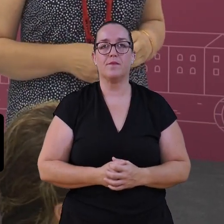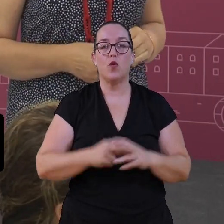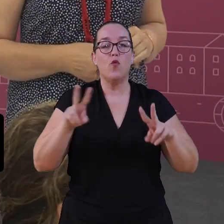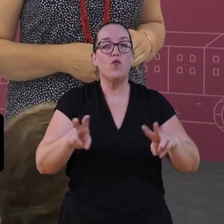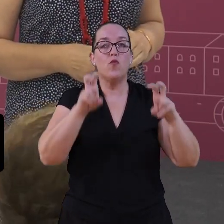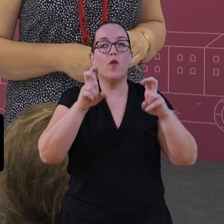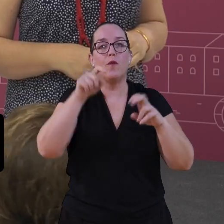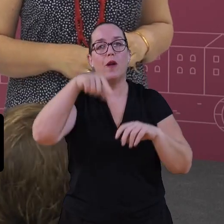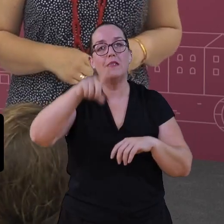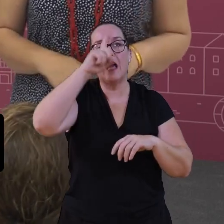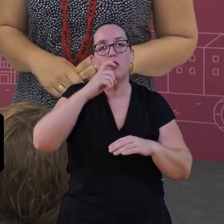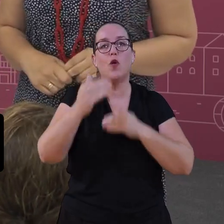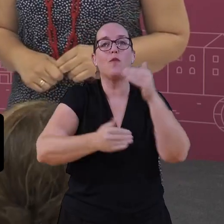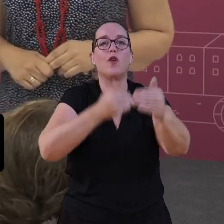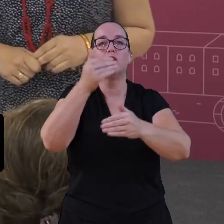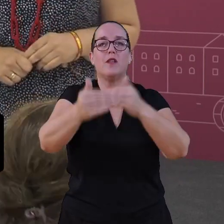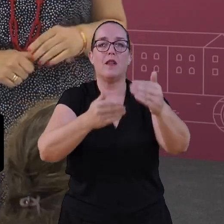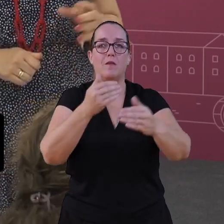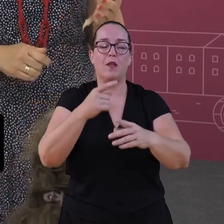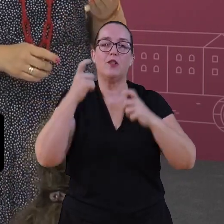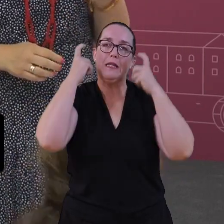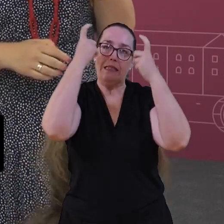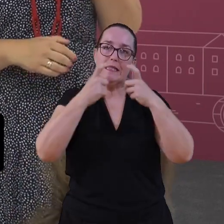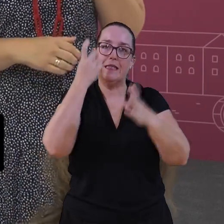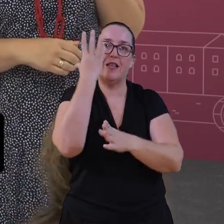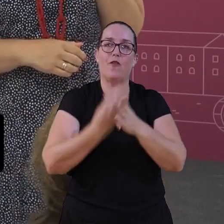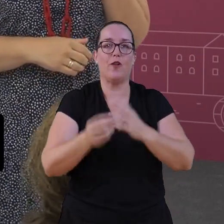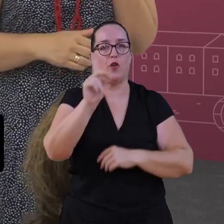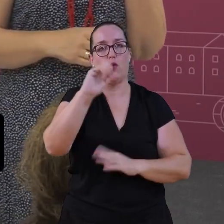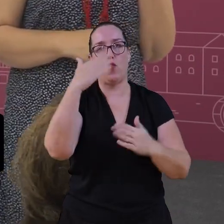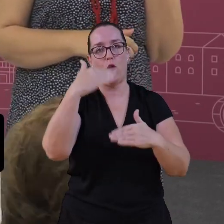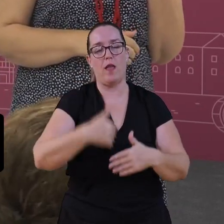Y como novedad, se han mejorado los procedimientos para evitar errores.